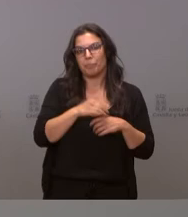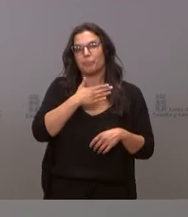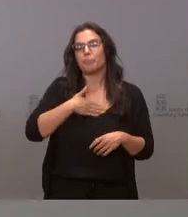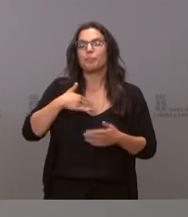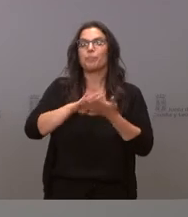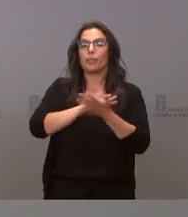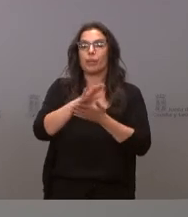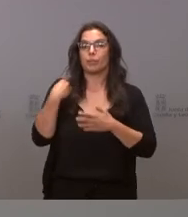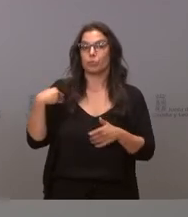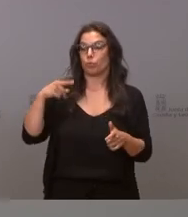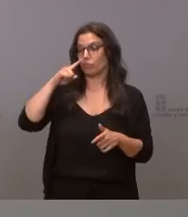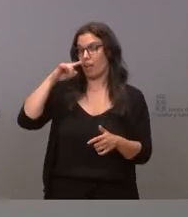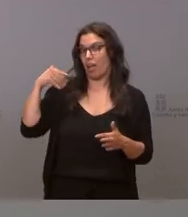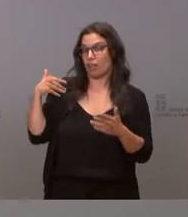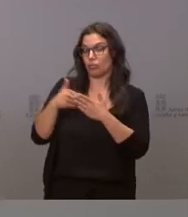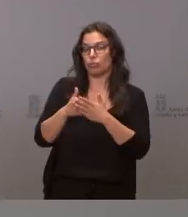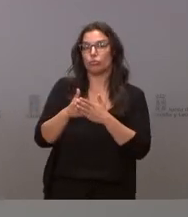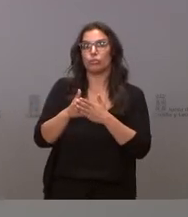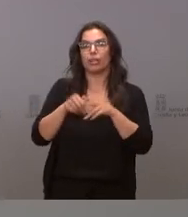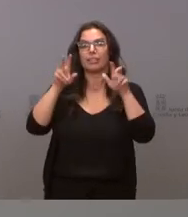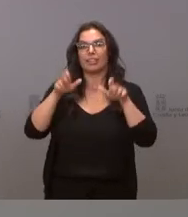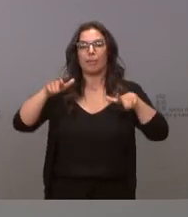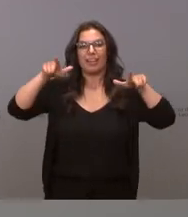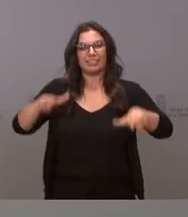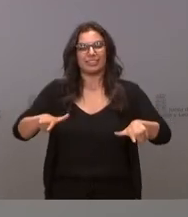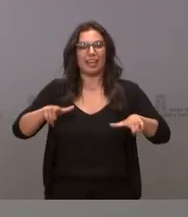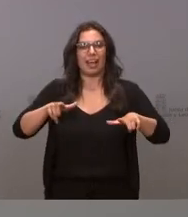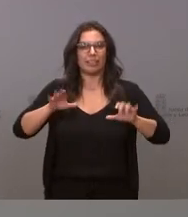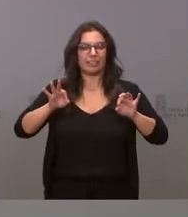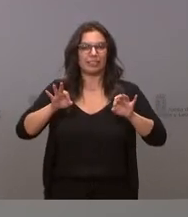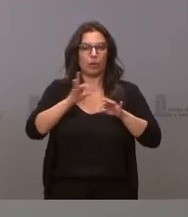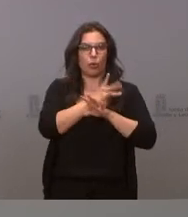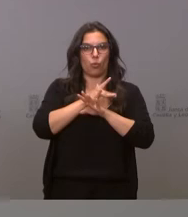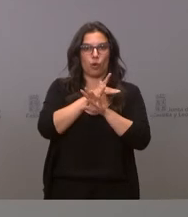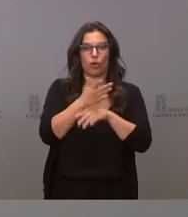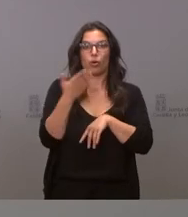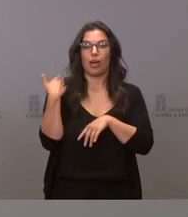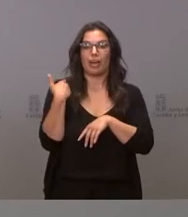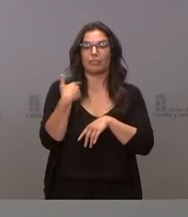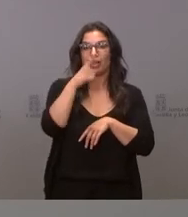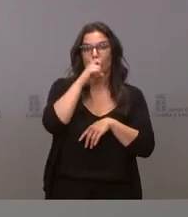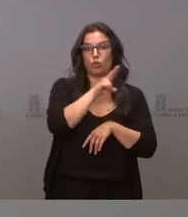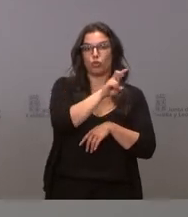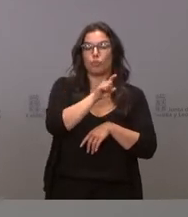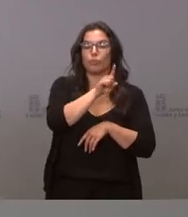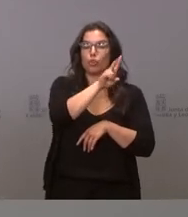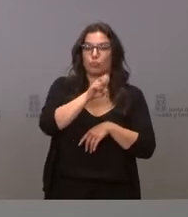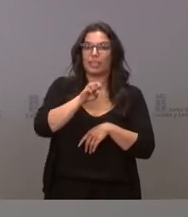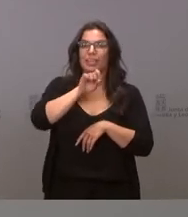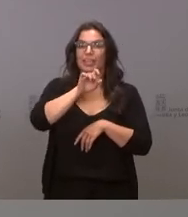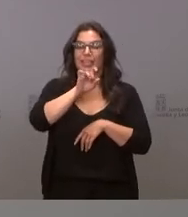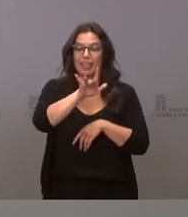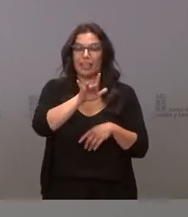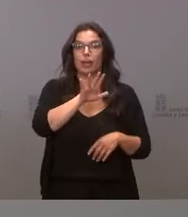instalaciones que ha habido en los últimos años en el caso de los salones de juego han pasado de tener 47 en 2015 a 131 en el año